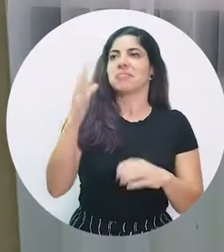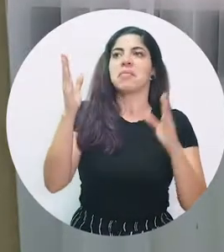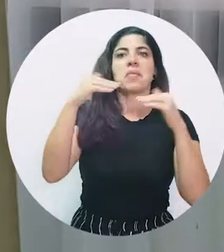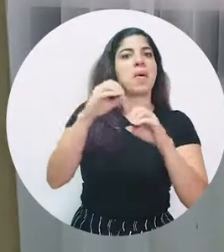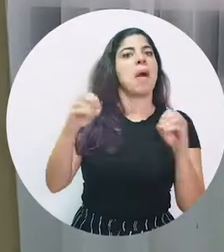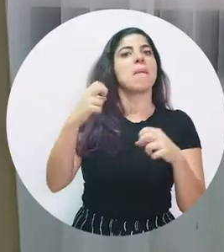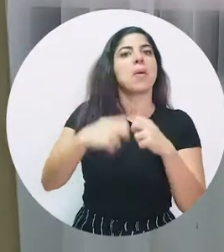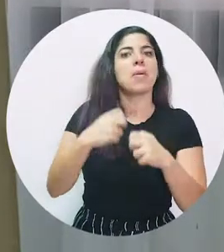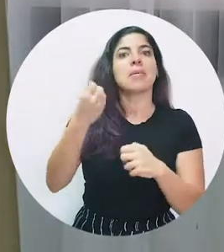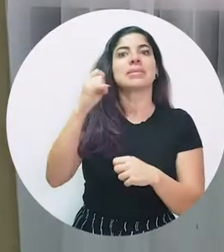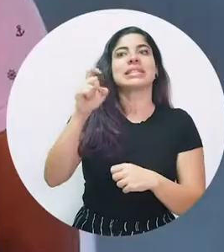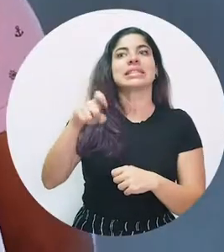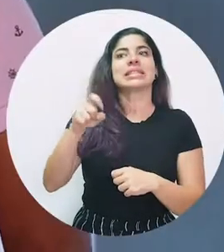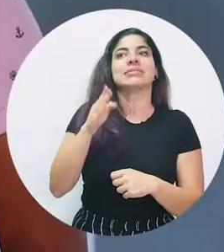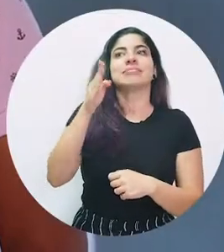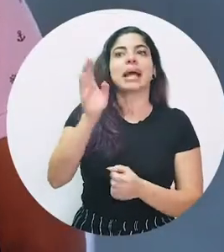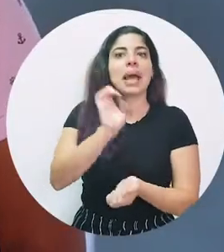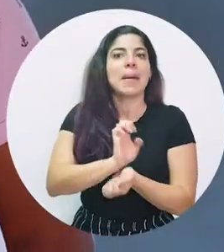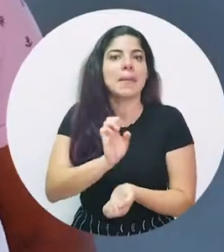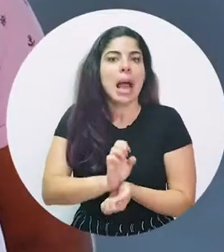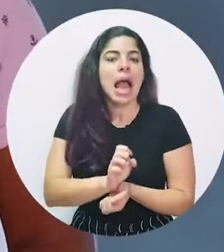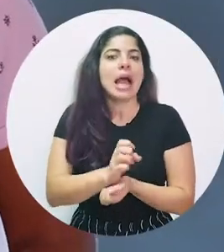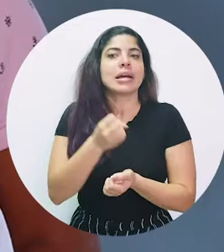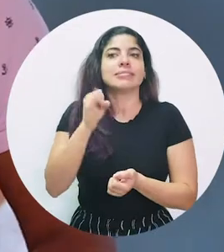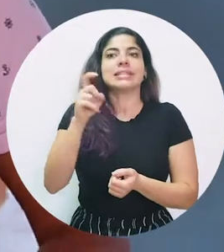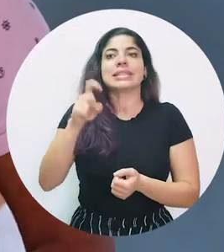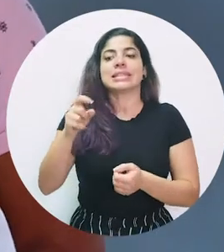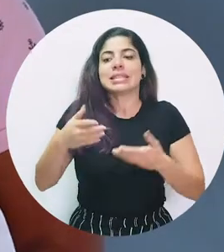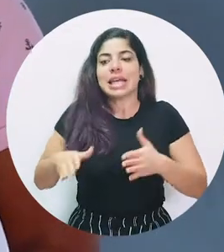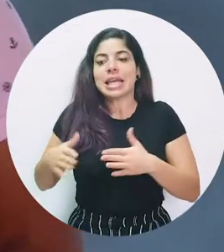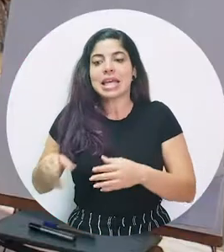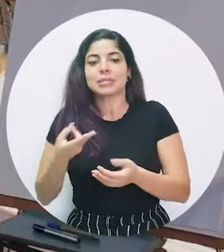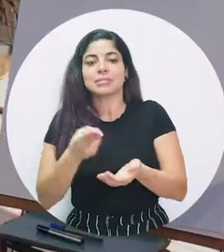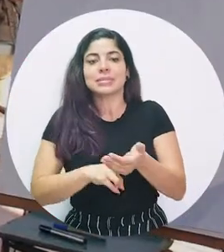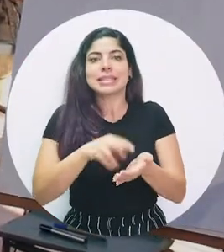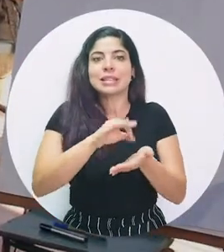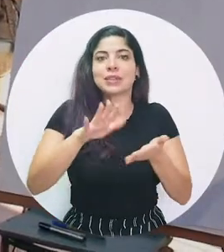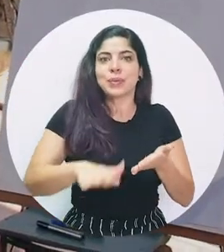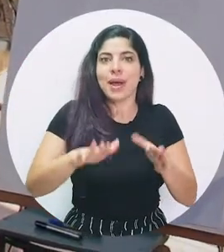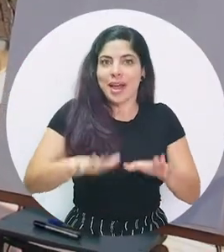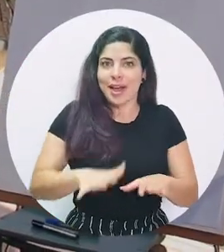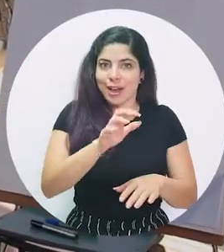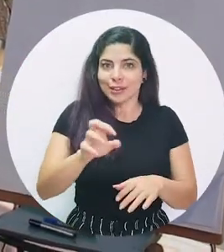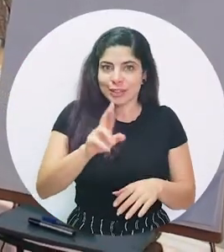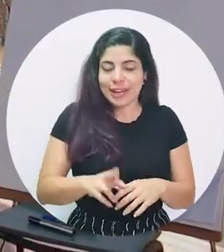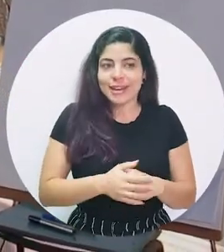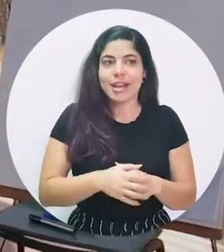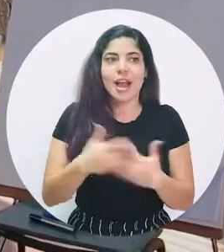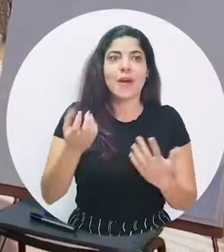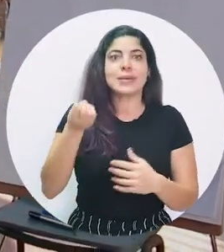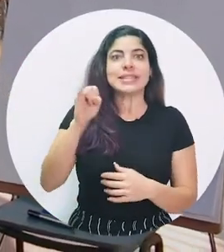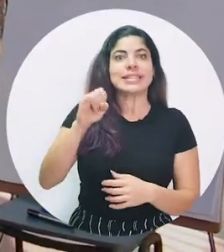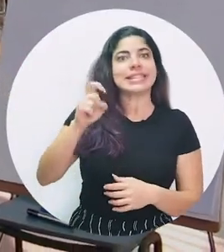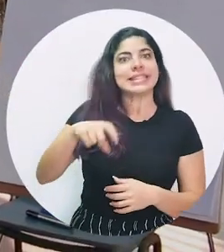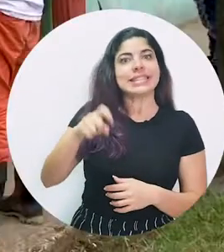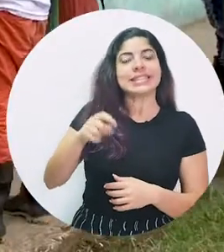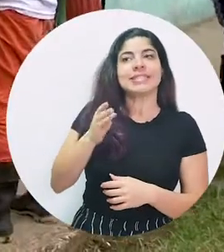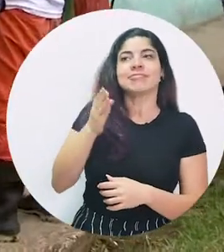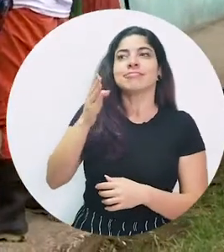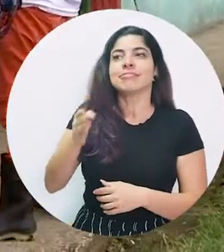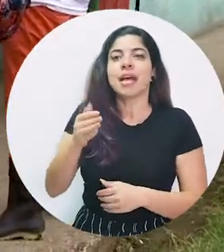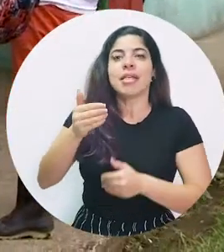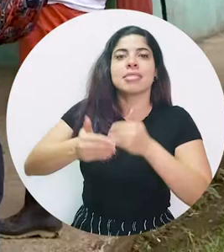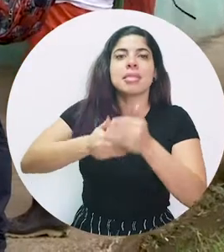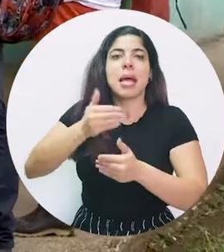acceder a un EVAIS, cuando tengan que matricular a sus hijos e hijas en las escuelas costarricenses, cuando tengan que acceder o buscar un